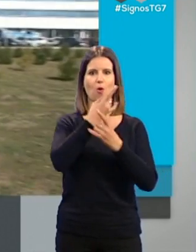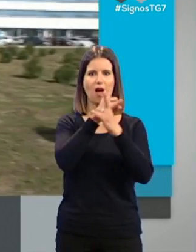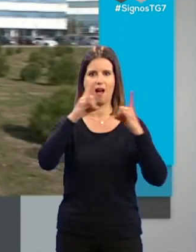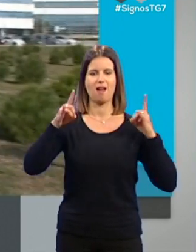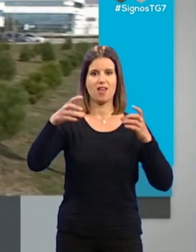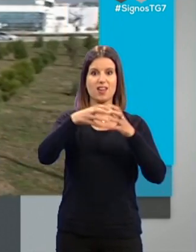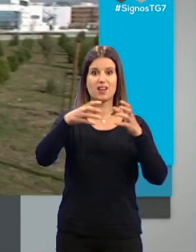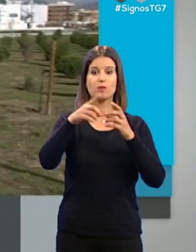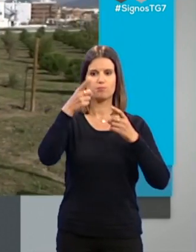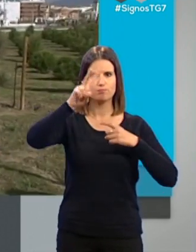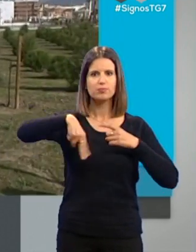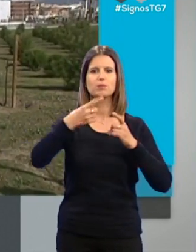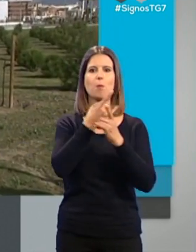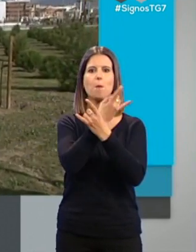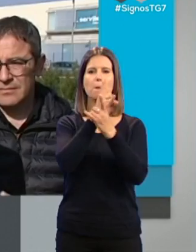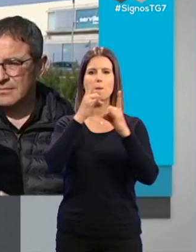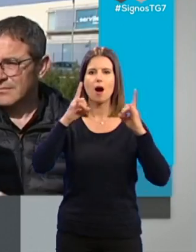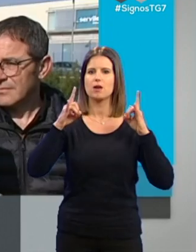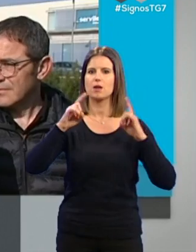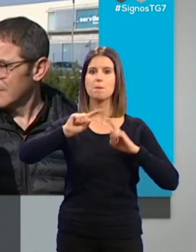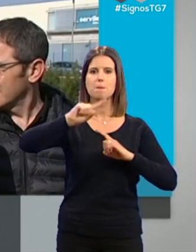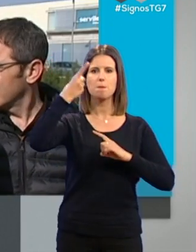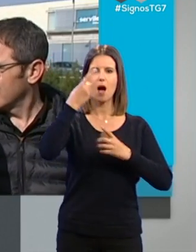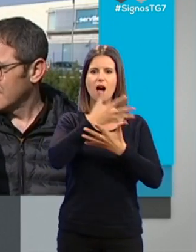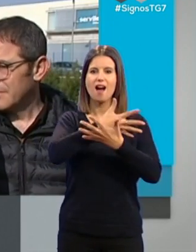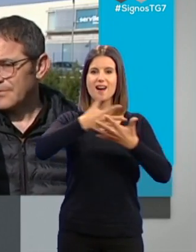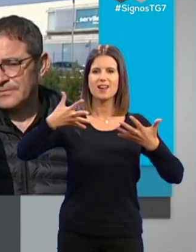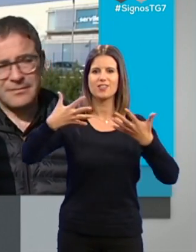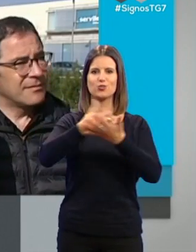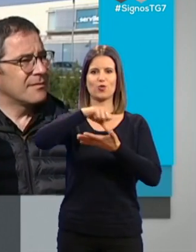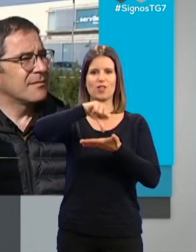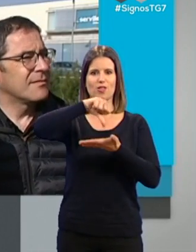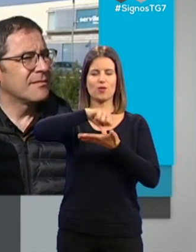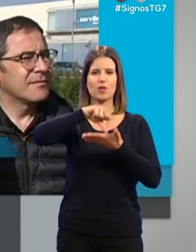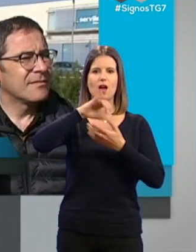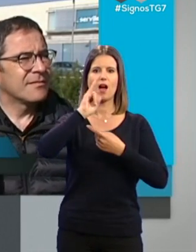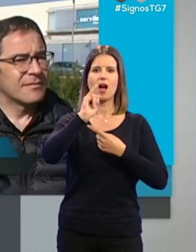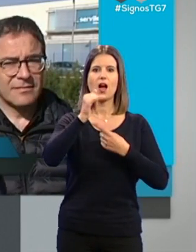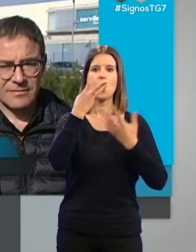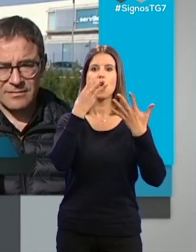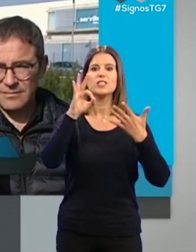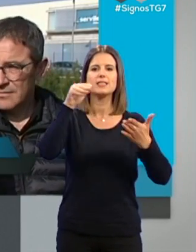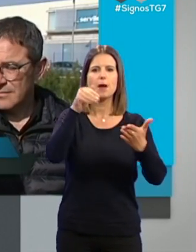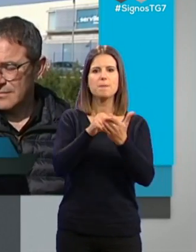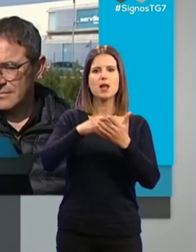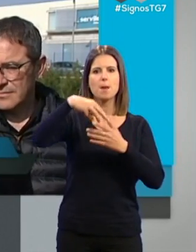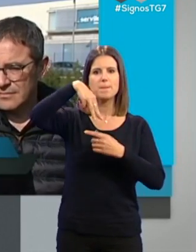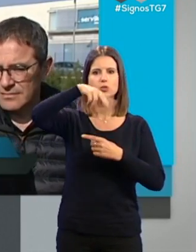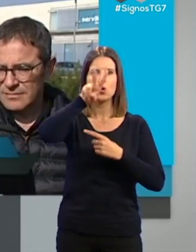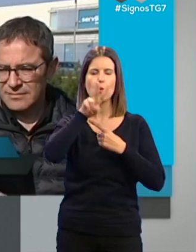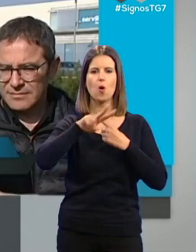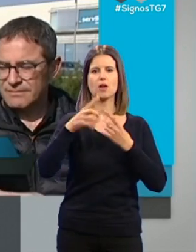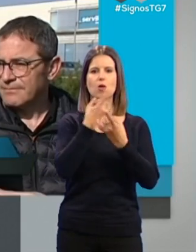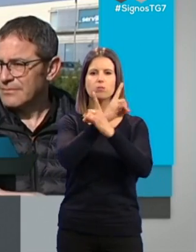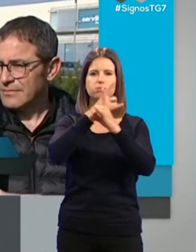Un parque que ya es el más grande de toda la ciudad, que cuenta con 80.000 metros de zonas